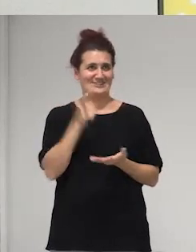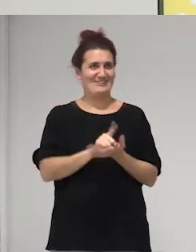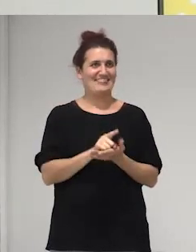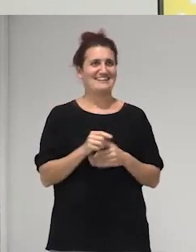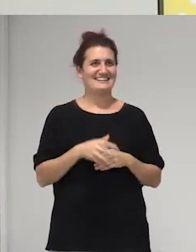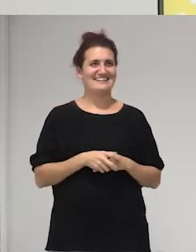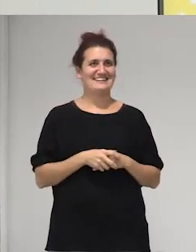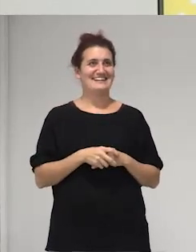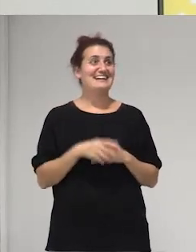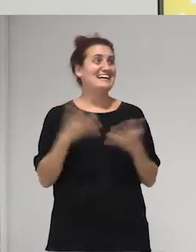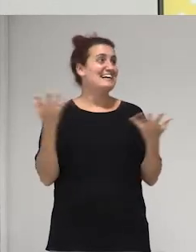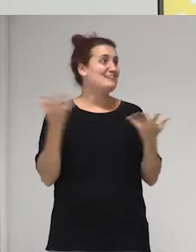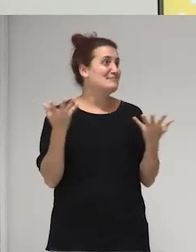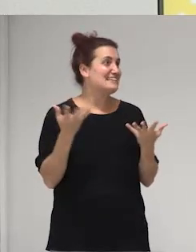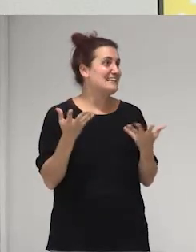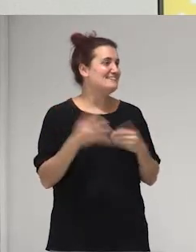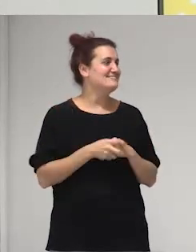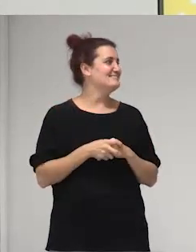bueno